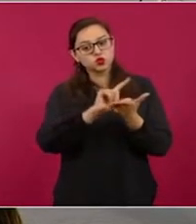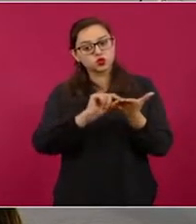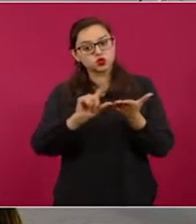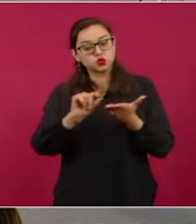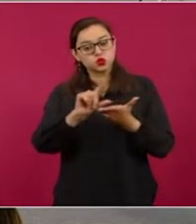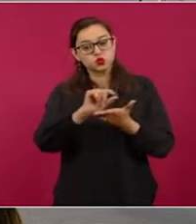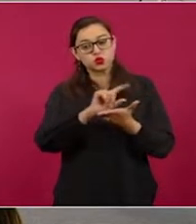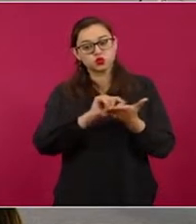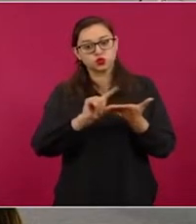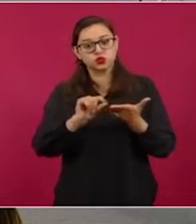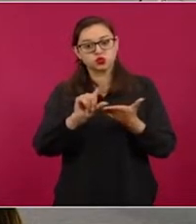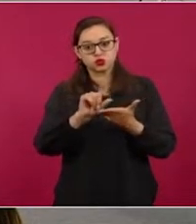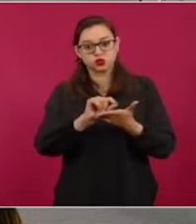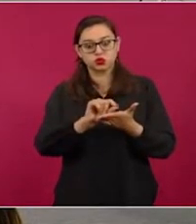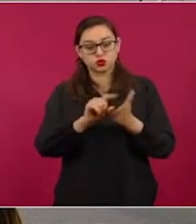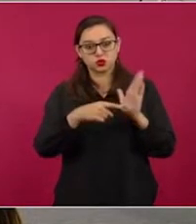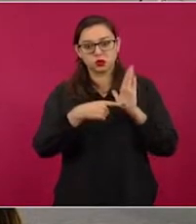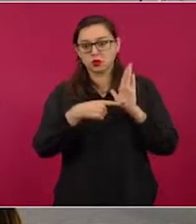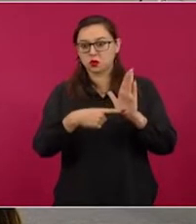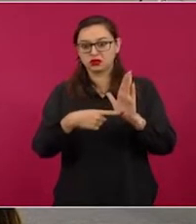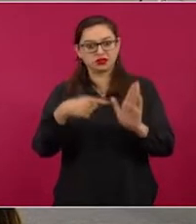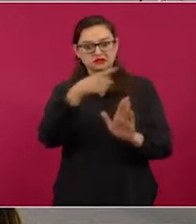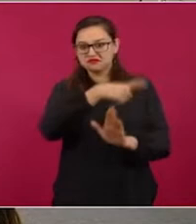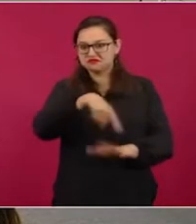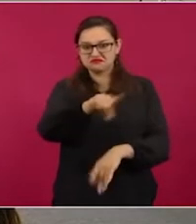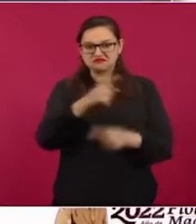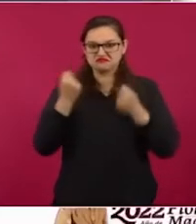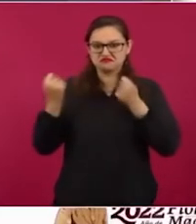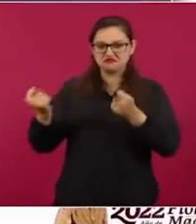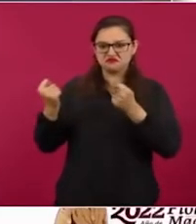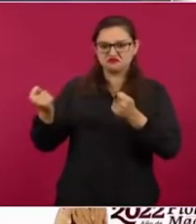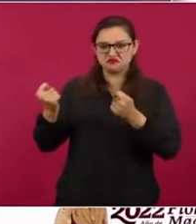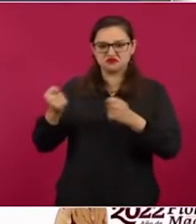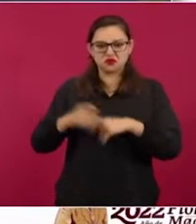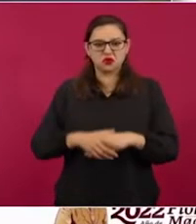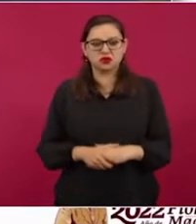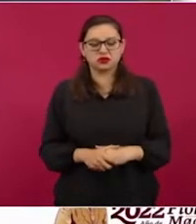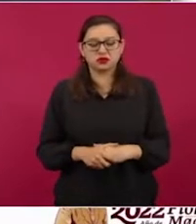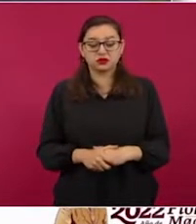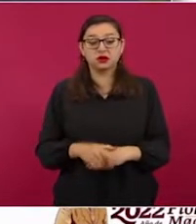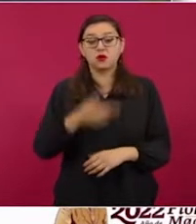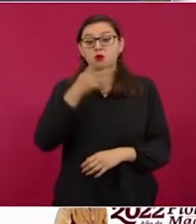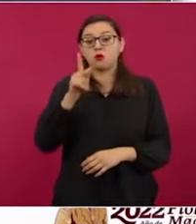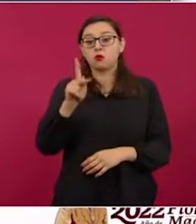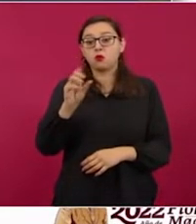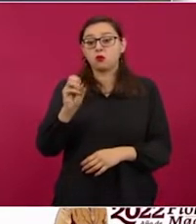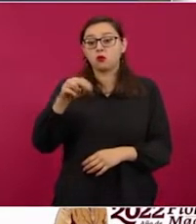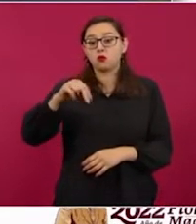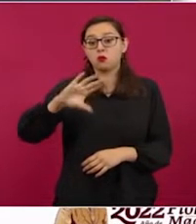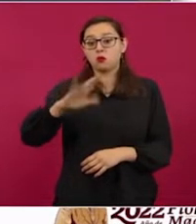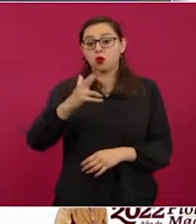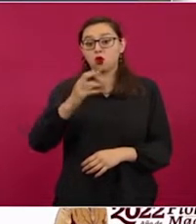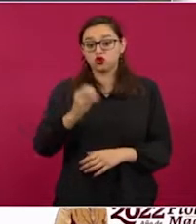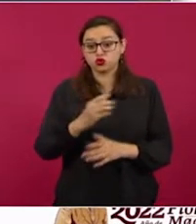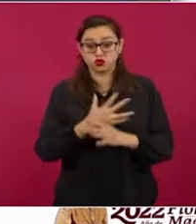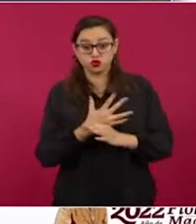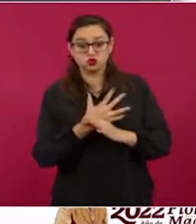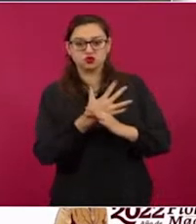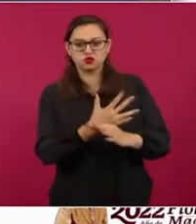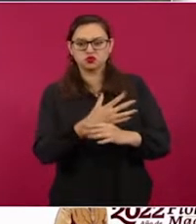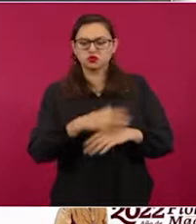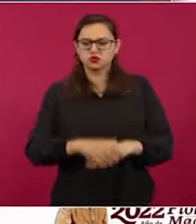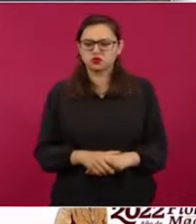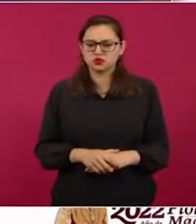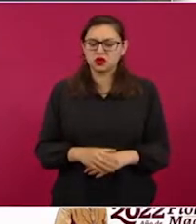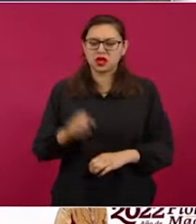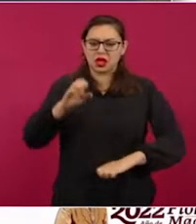que ilustra bastante bien. No importa que… es de Poncho Gutiérrez, no importa que la